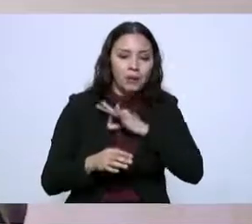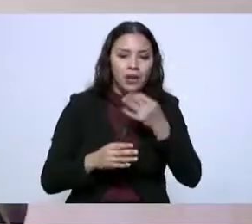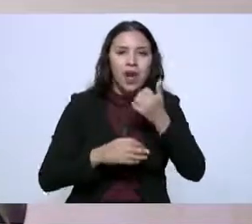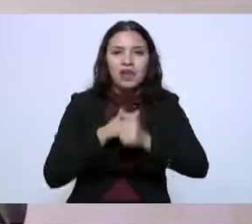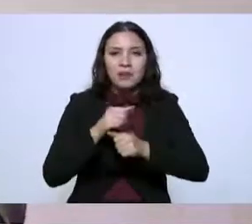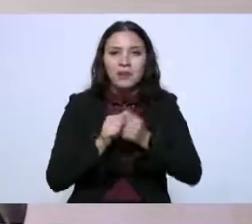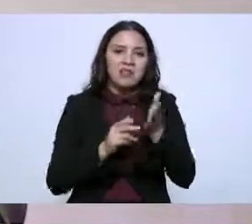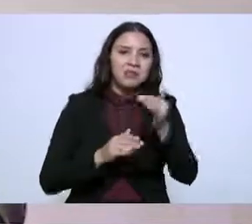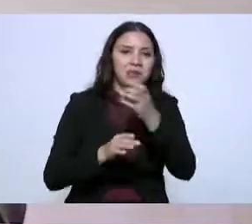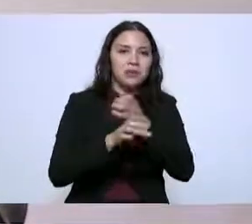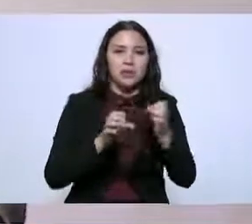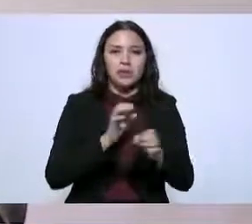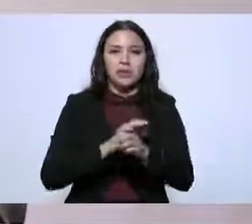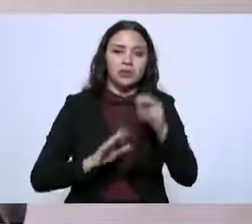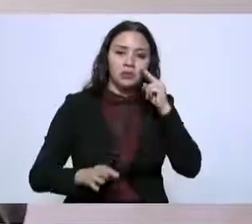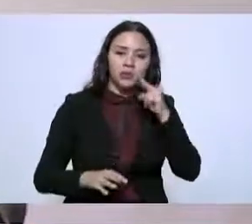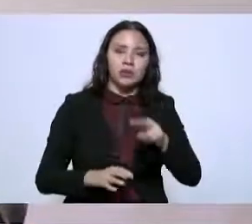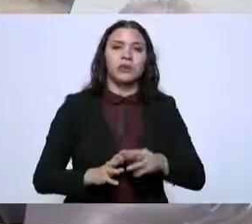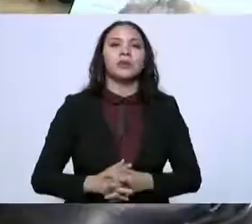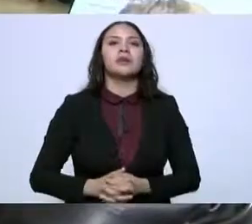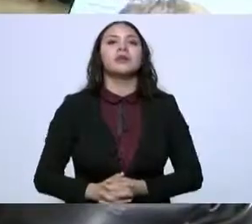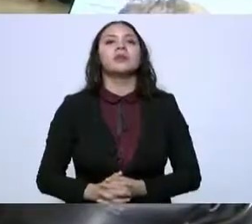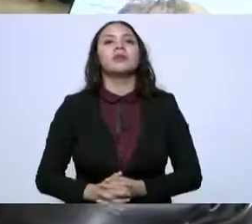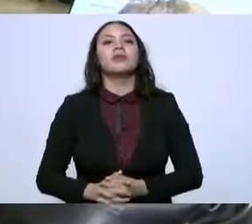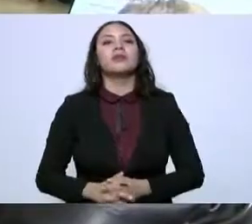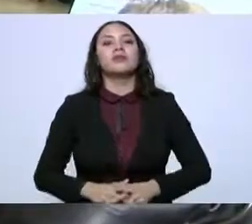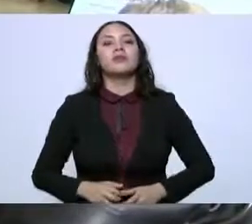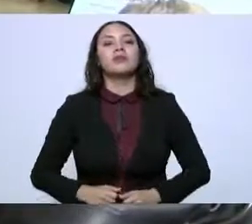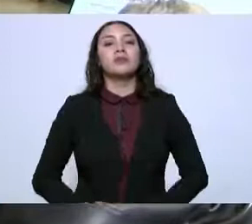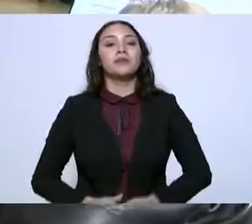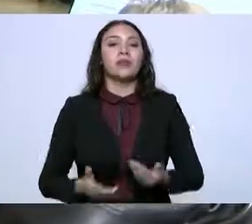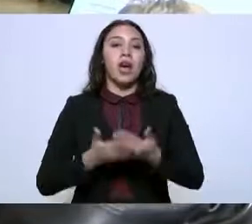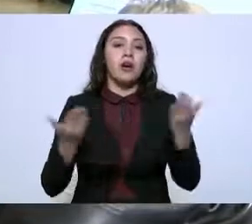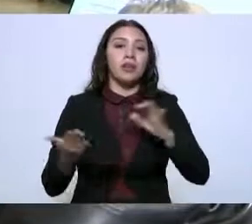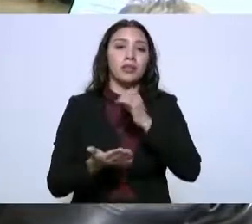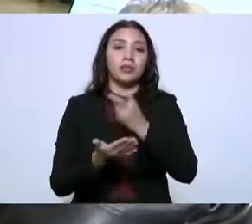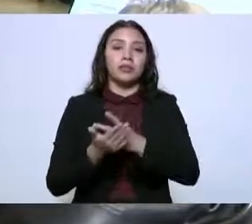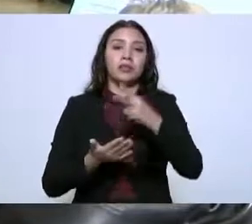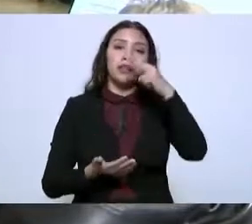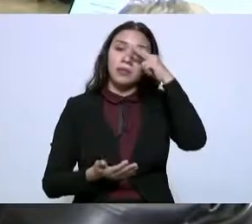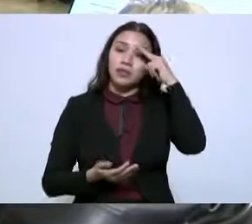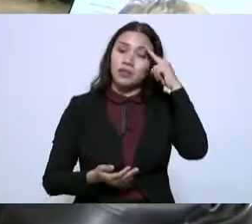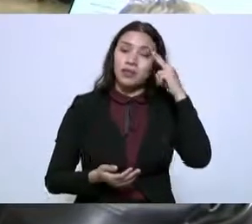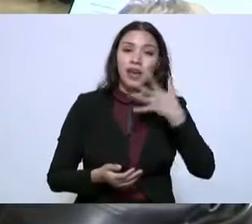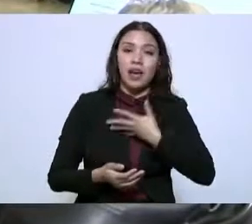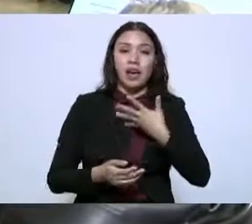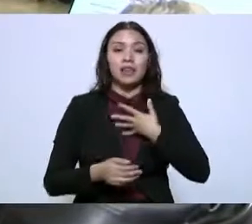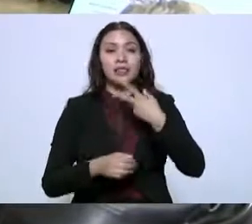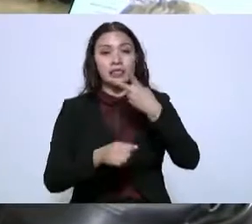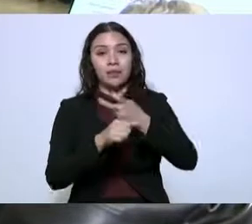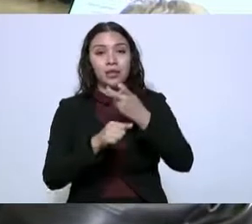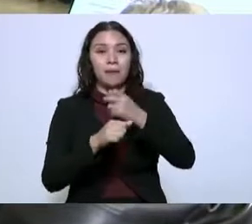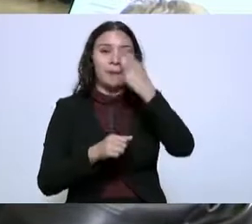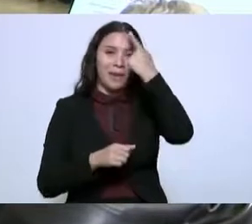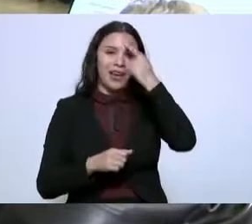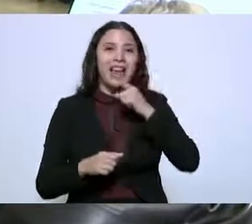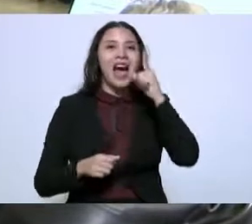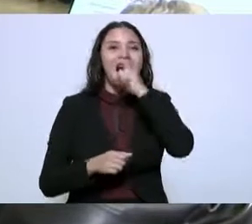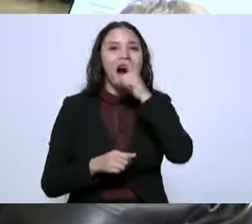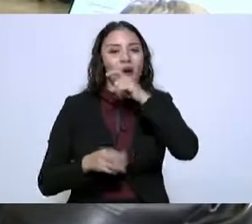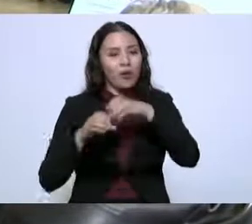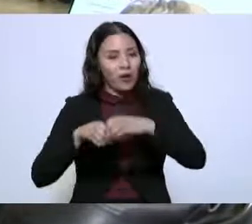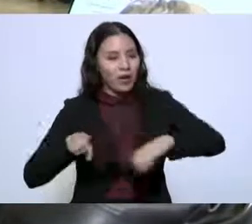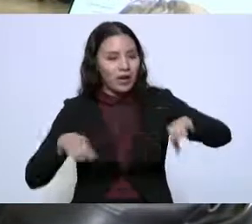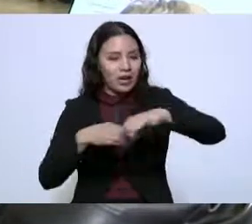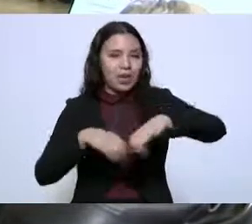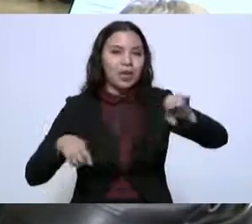campo acuícola. En Ciudad Victoria, la segunda línea del acueducto para garantizar